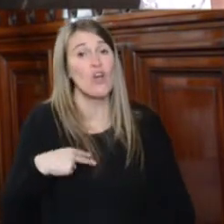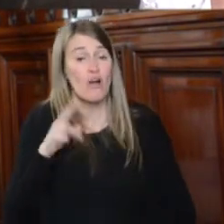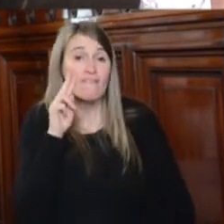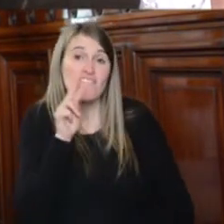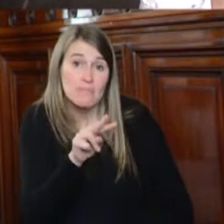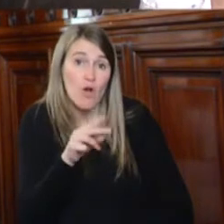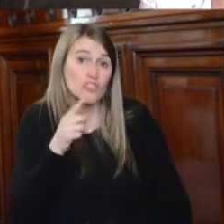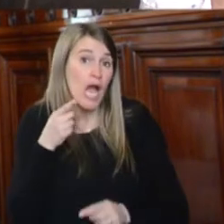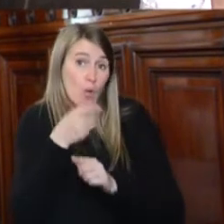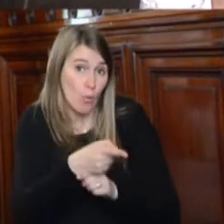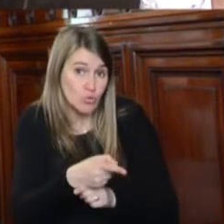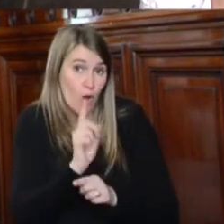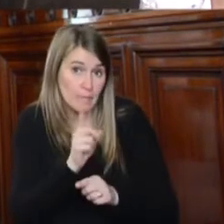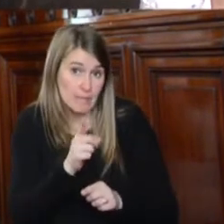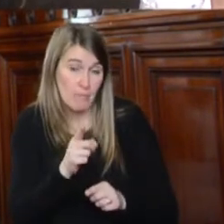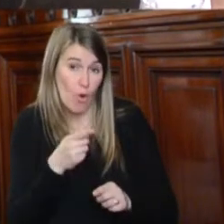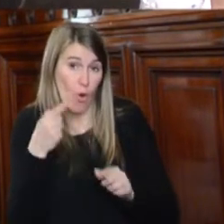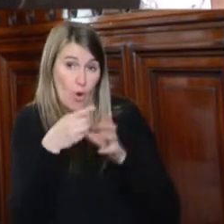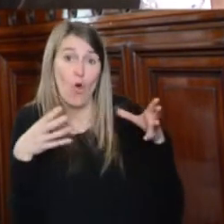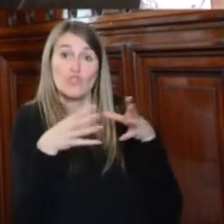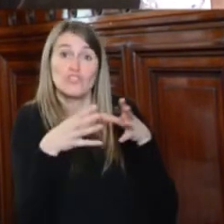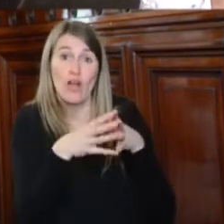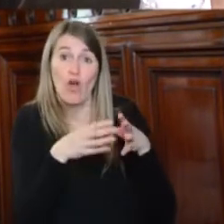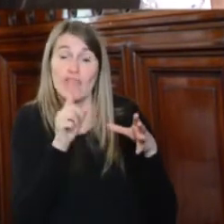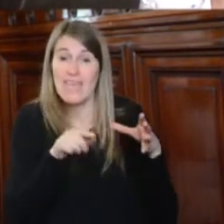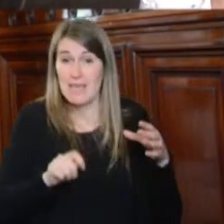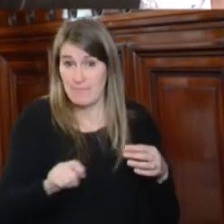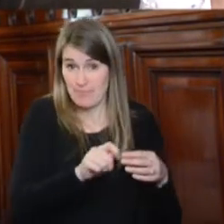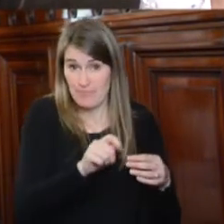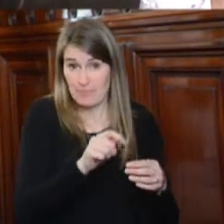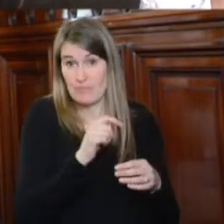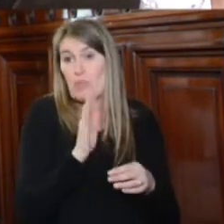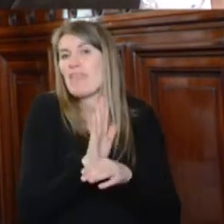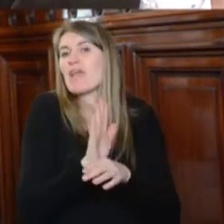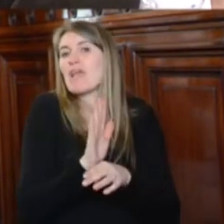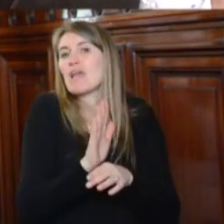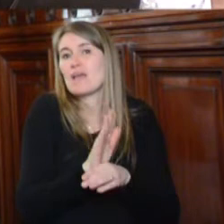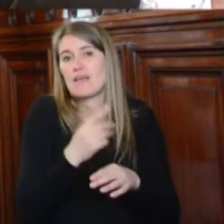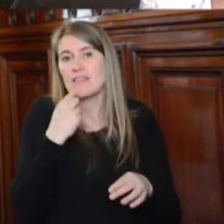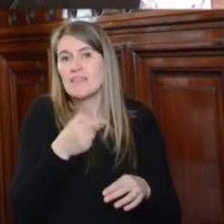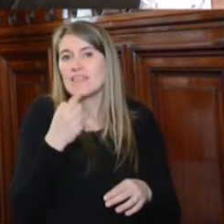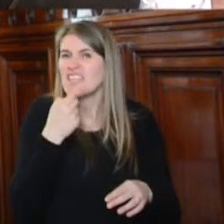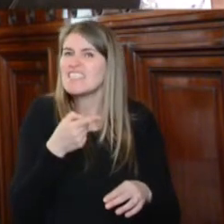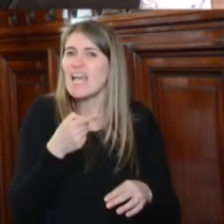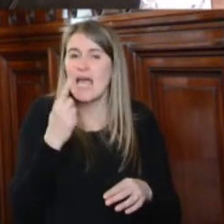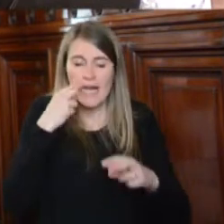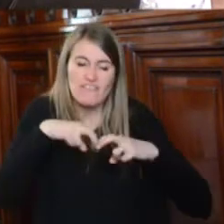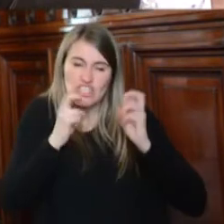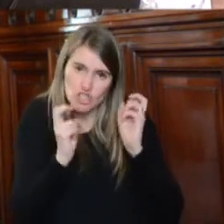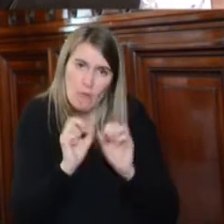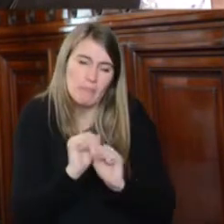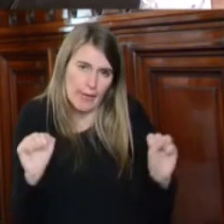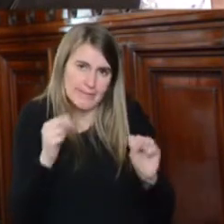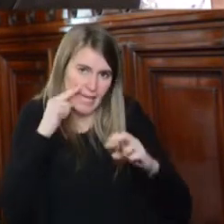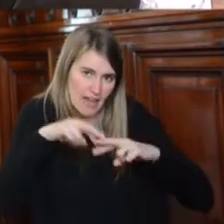acusaciones al Consejo de la Magistratura, que puede ser, como dijo la doctora, materia de revisión, lo cierto